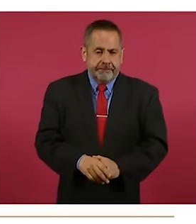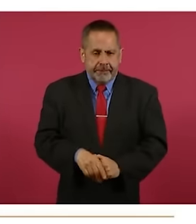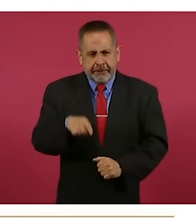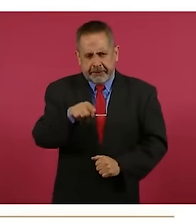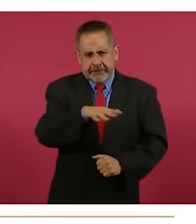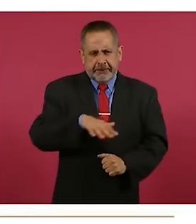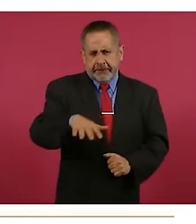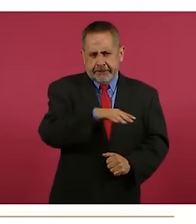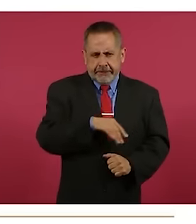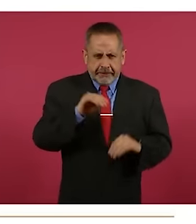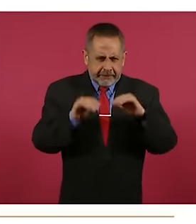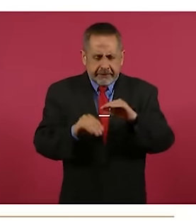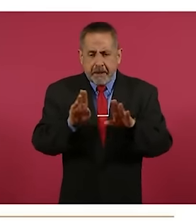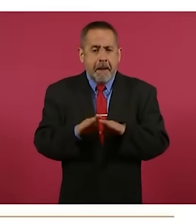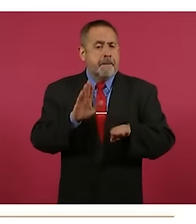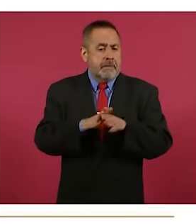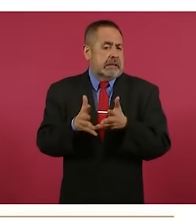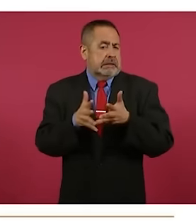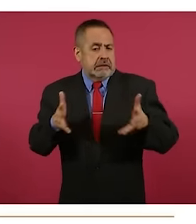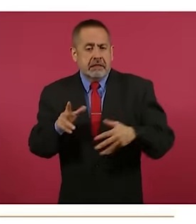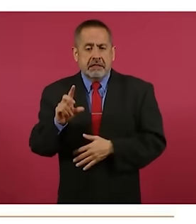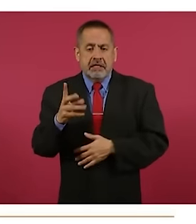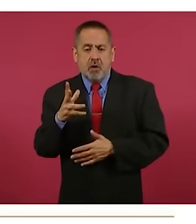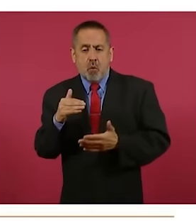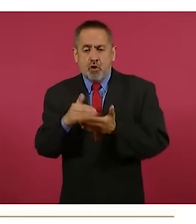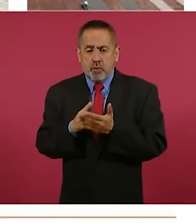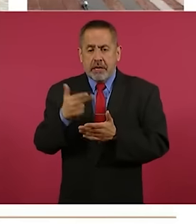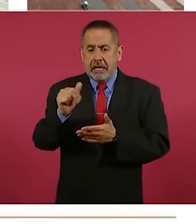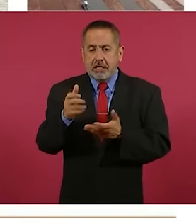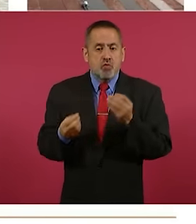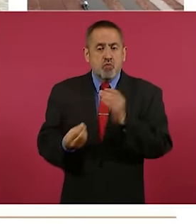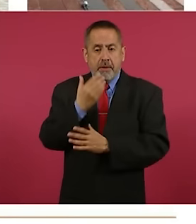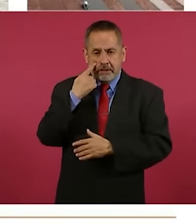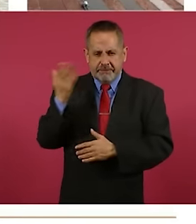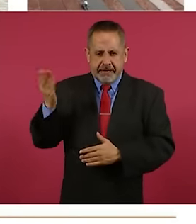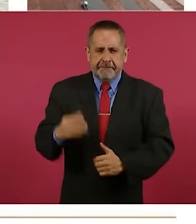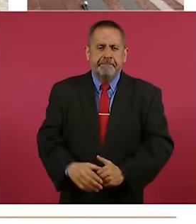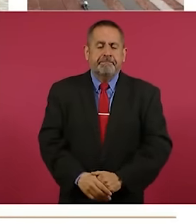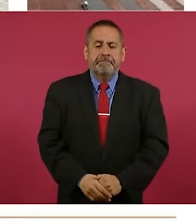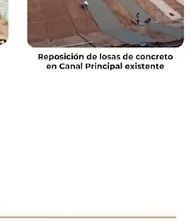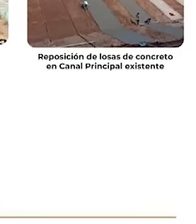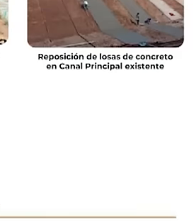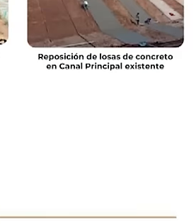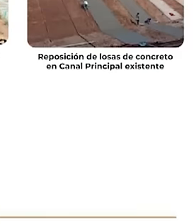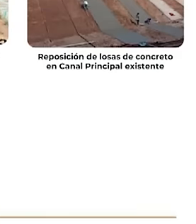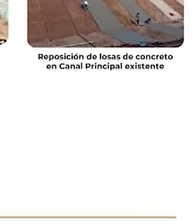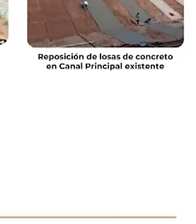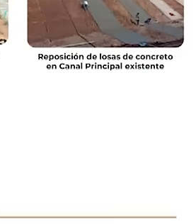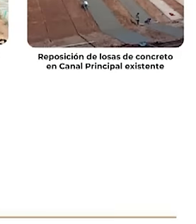distrito de Riego es una ampliación de 34 mil áreas nuevas, 34 mil 666